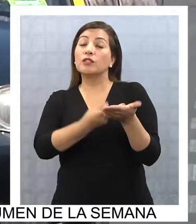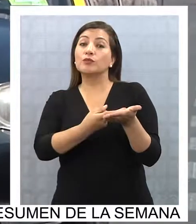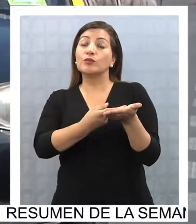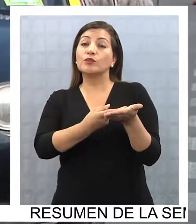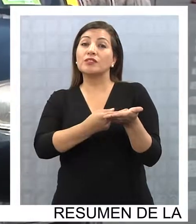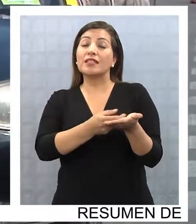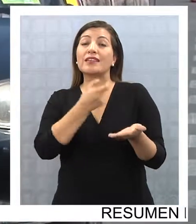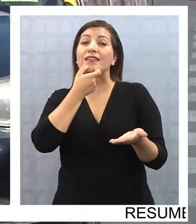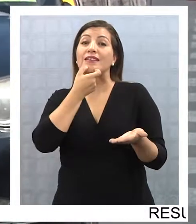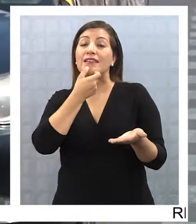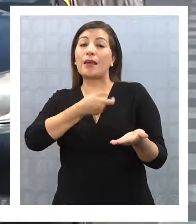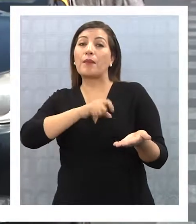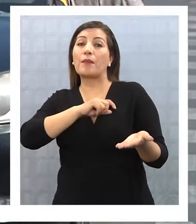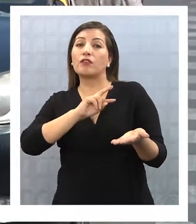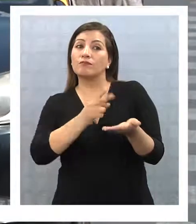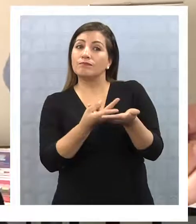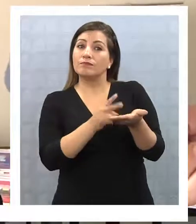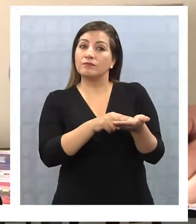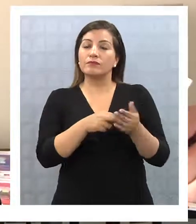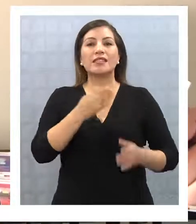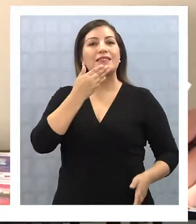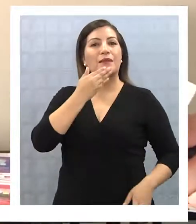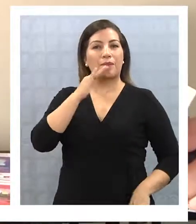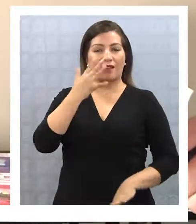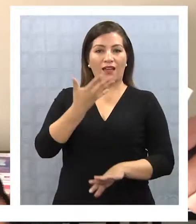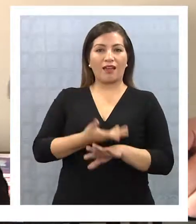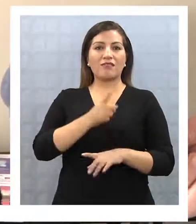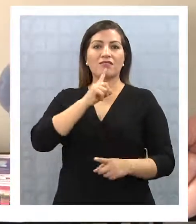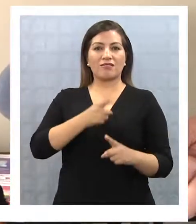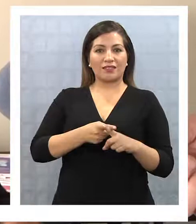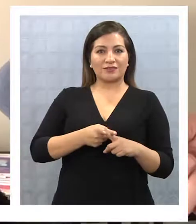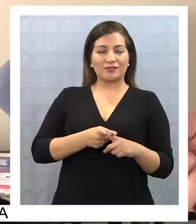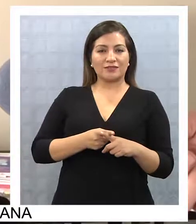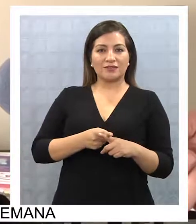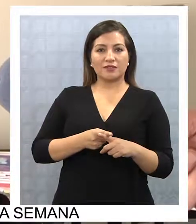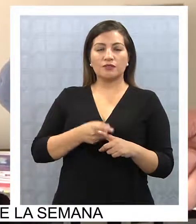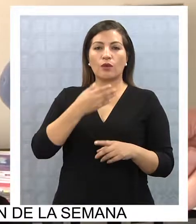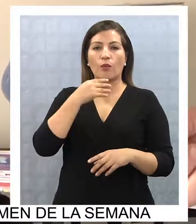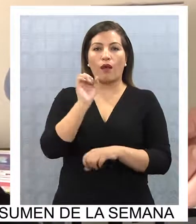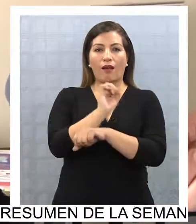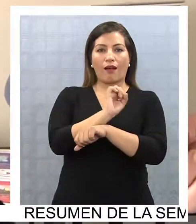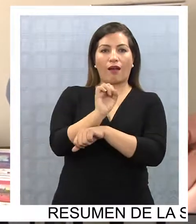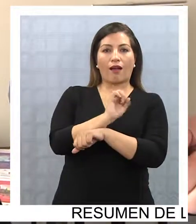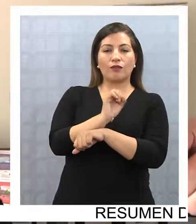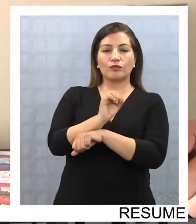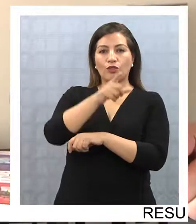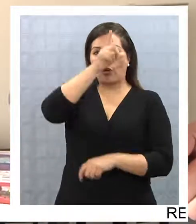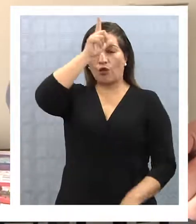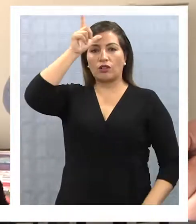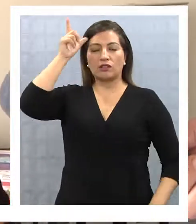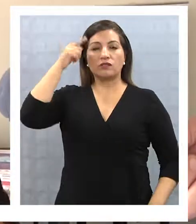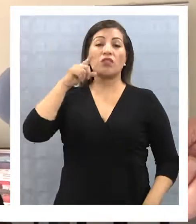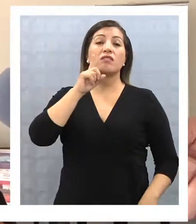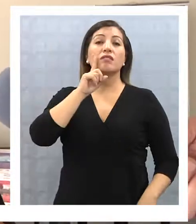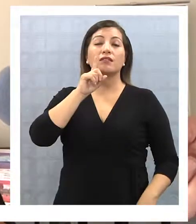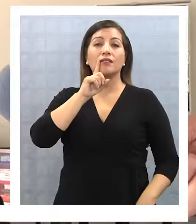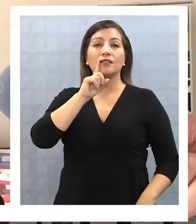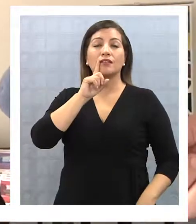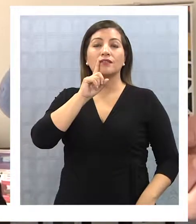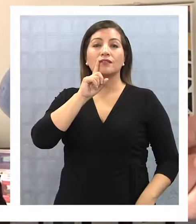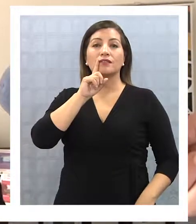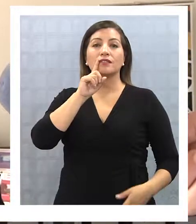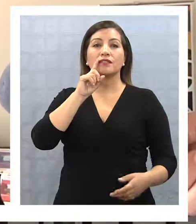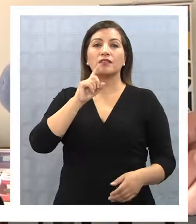español y viceversa. También están nuestros taxistas y conductores de taxi colectivo, que tienen un